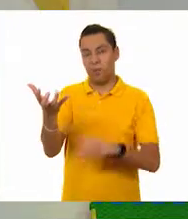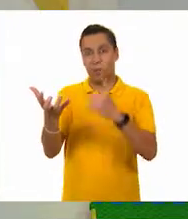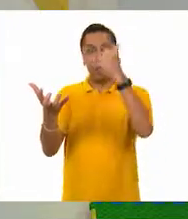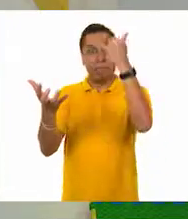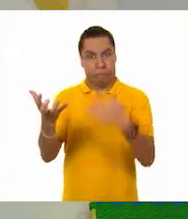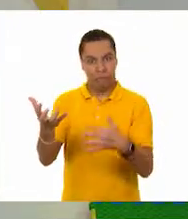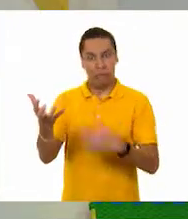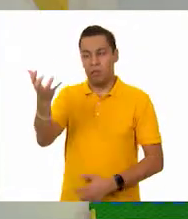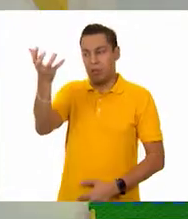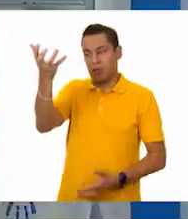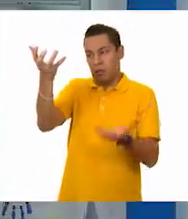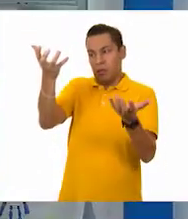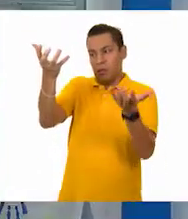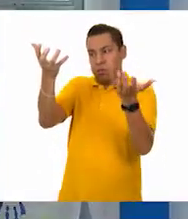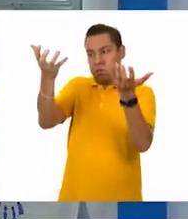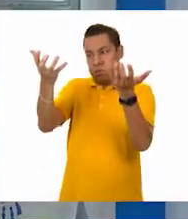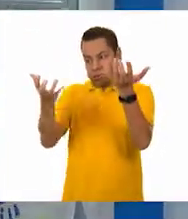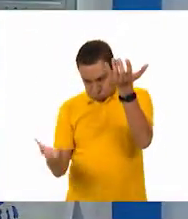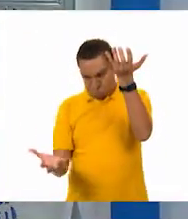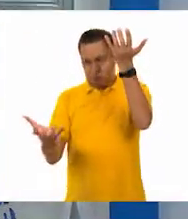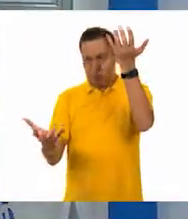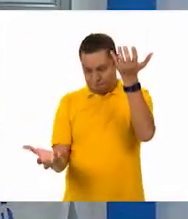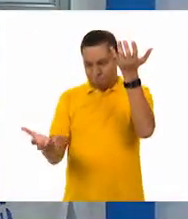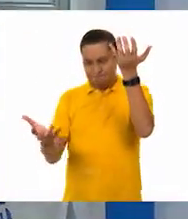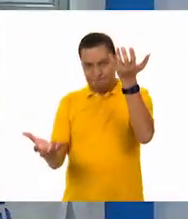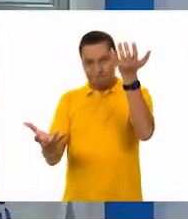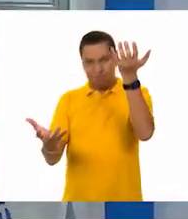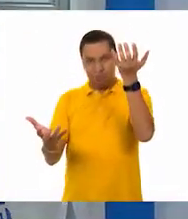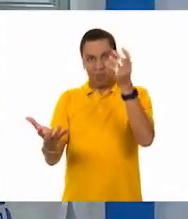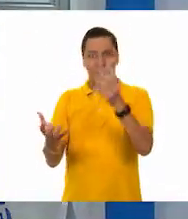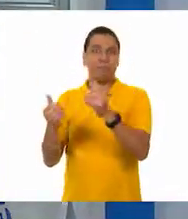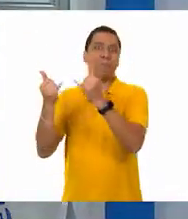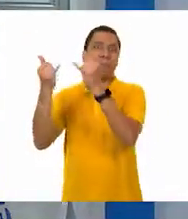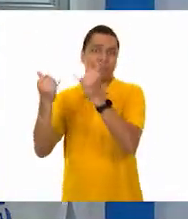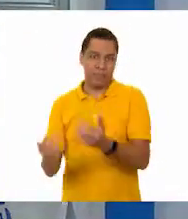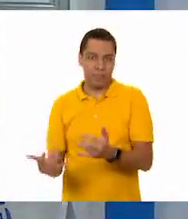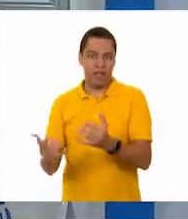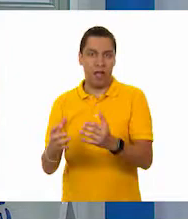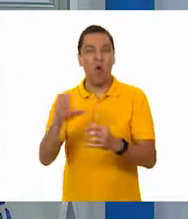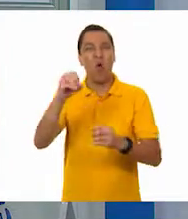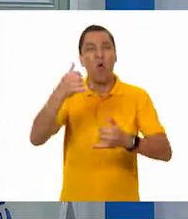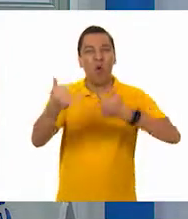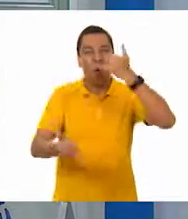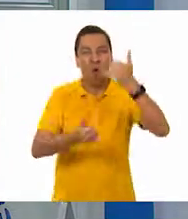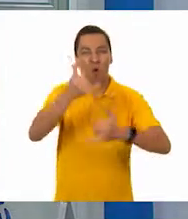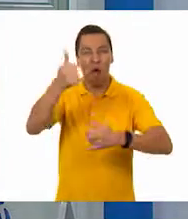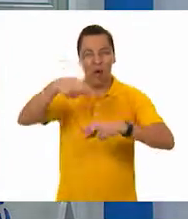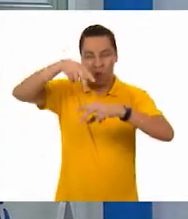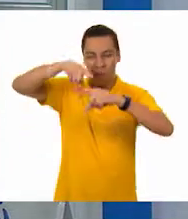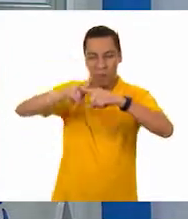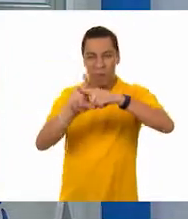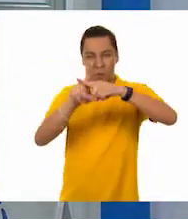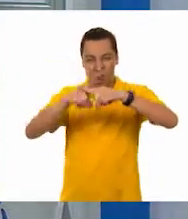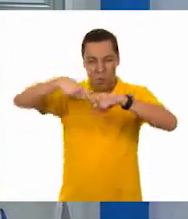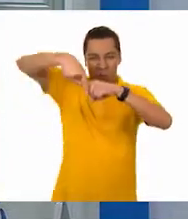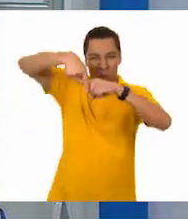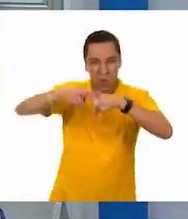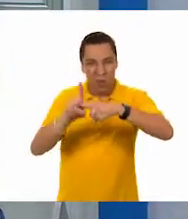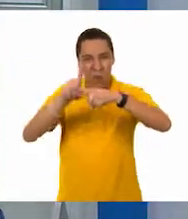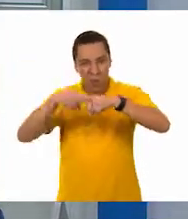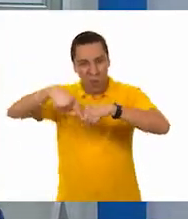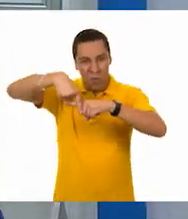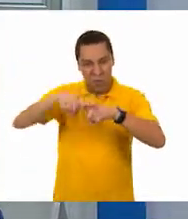ponemos al sube y baja, si nosotros aplicar fuerza, obviamente cuando se sube nuestro amigo o yo me subo, el primero que llega al piso es el que pesa más. Claro.